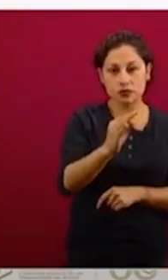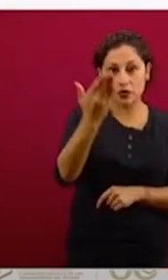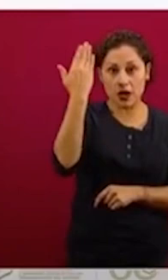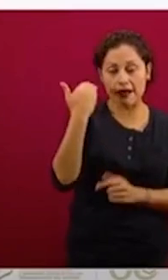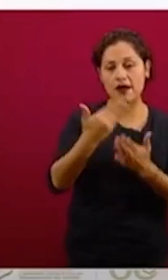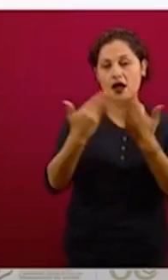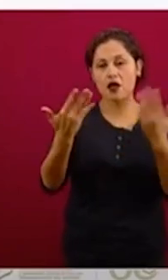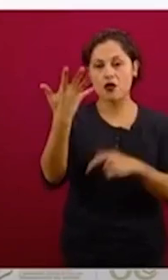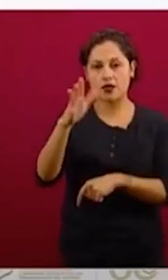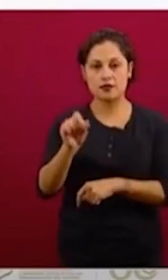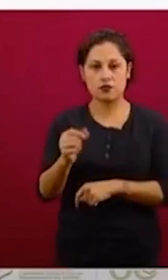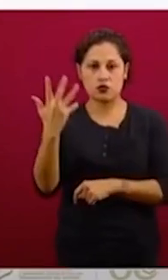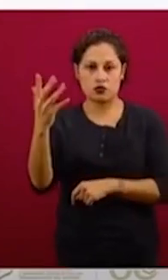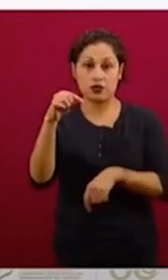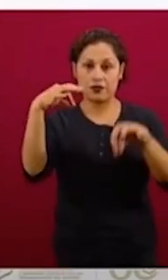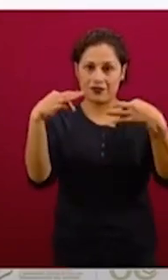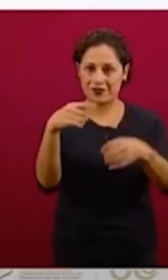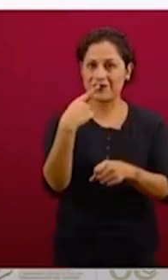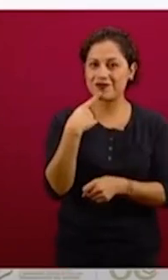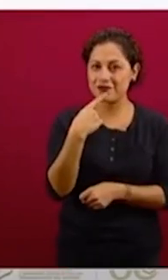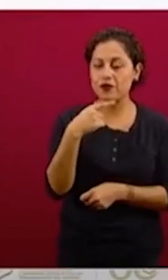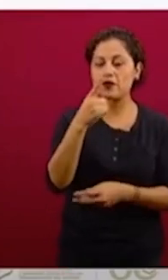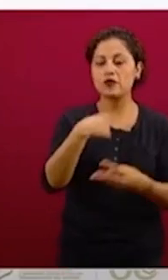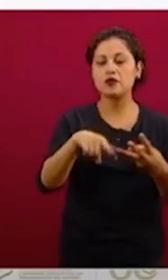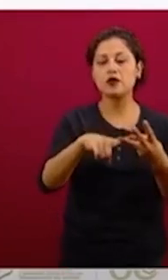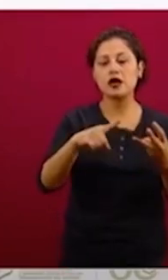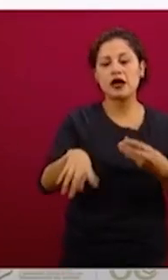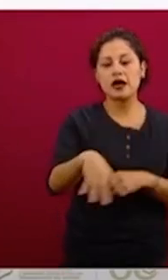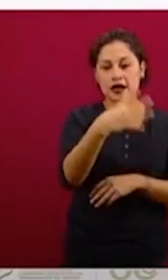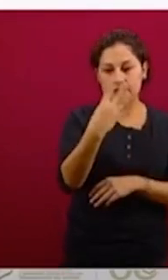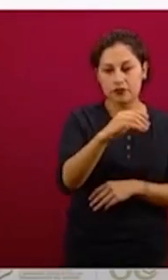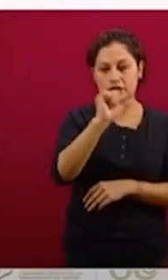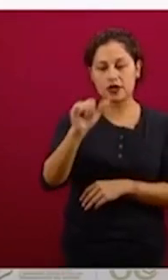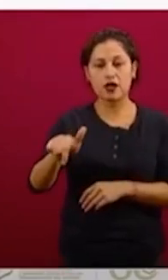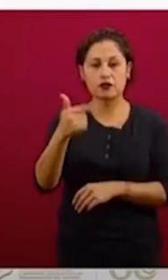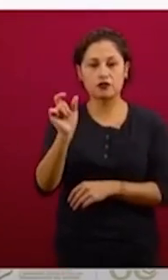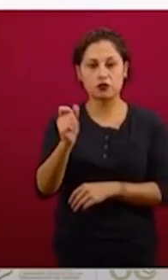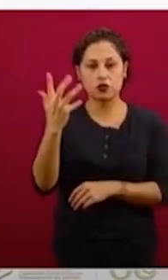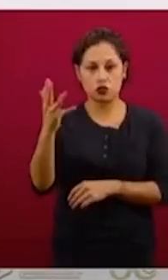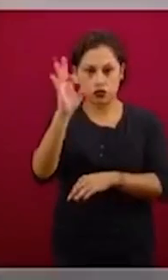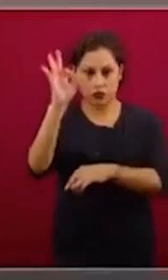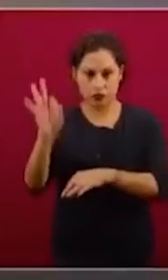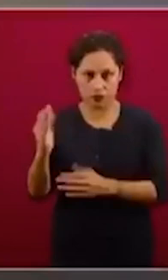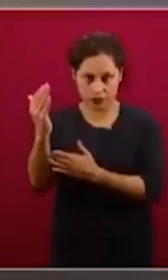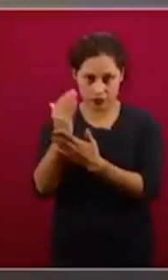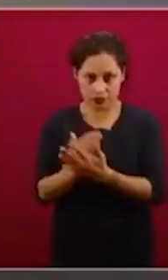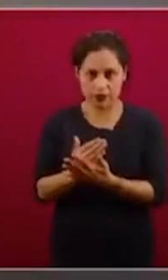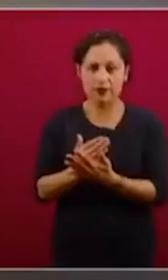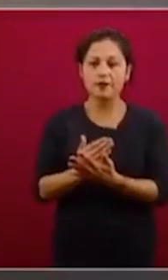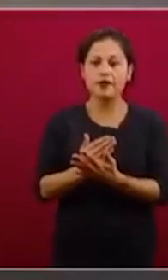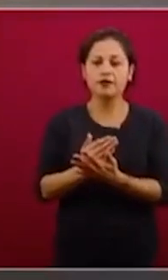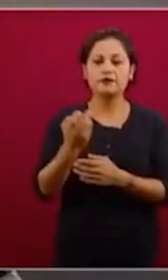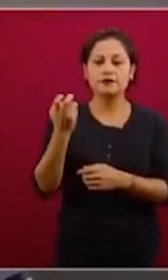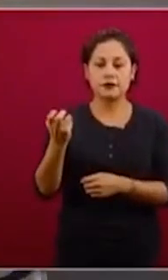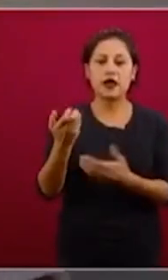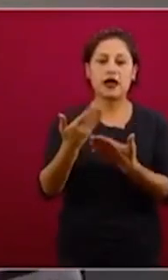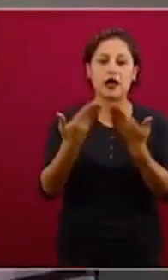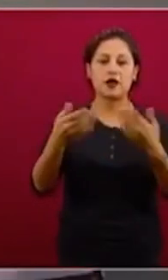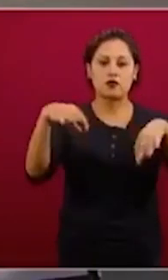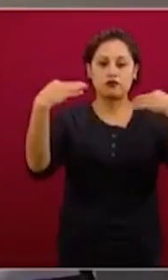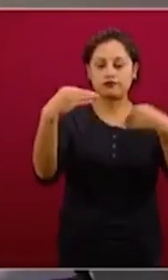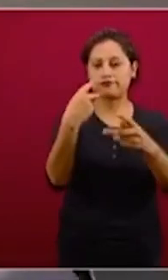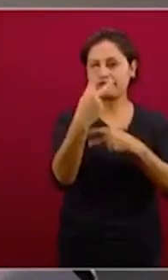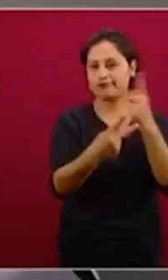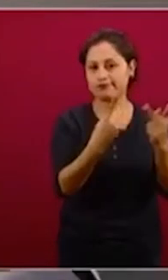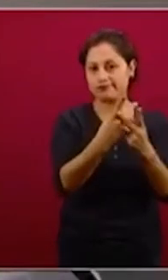conocidos como rojos y de 14 a 12.5 en los créditos conmemorativos. De igual manera, vale la